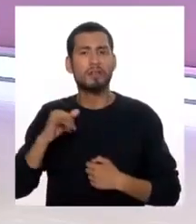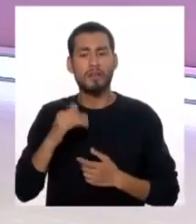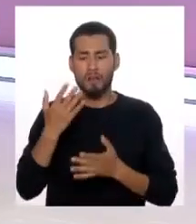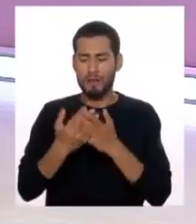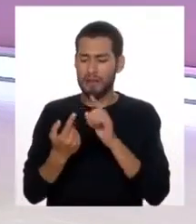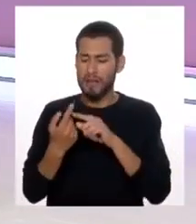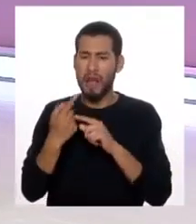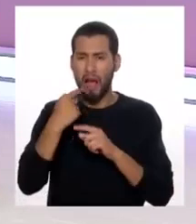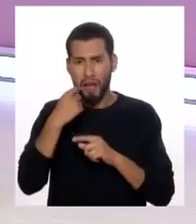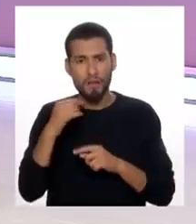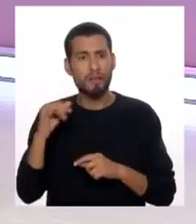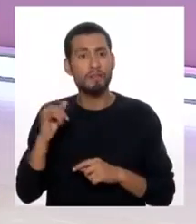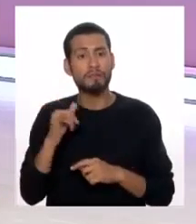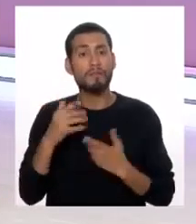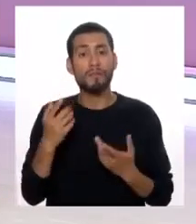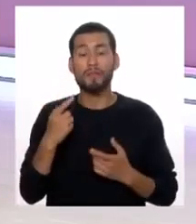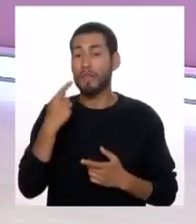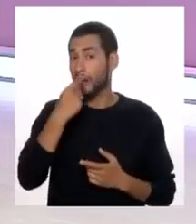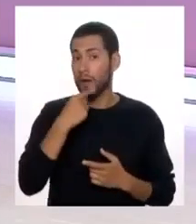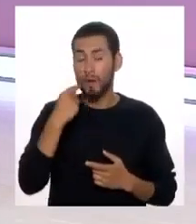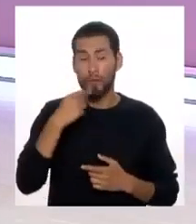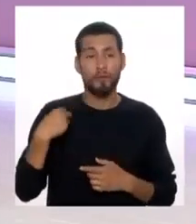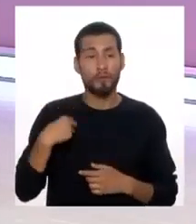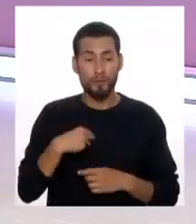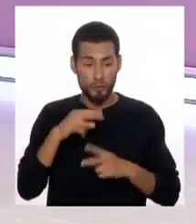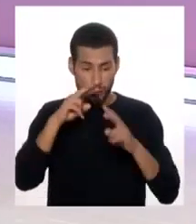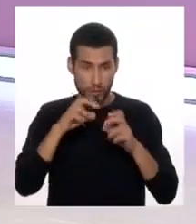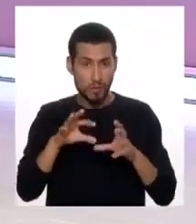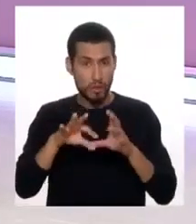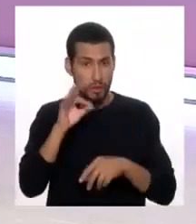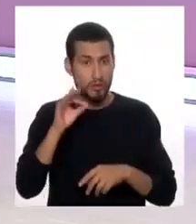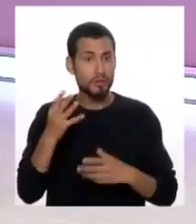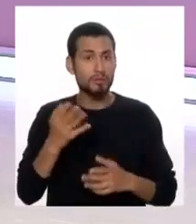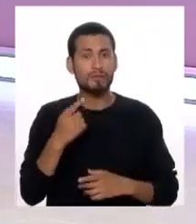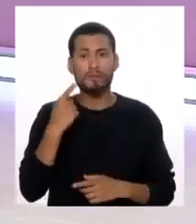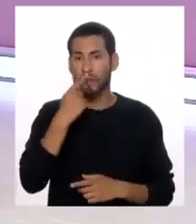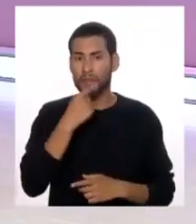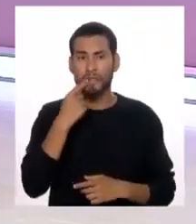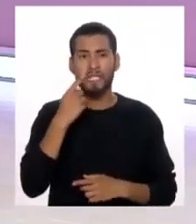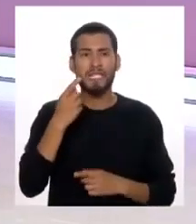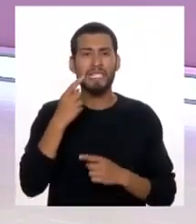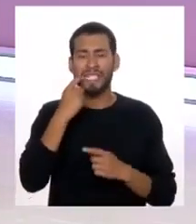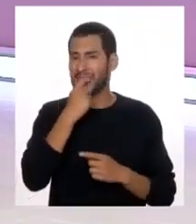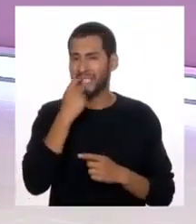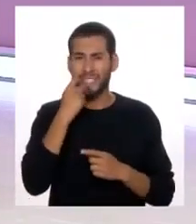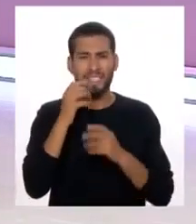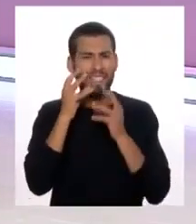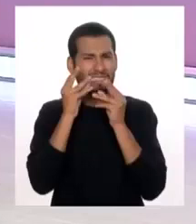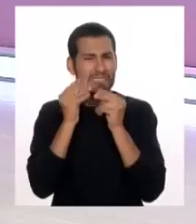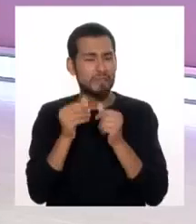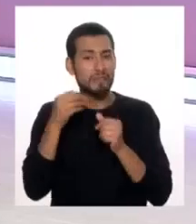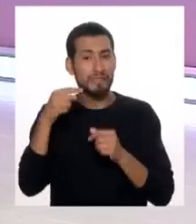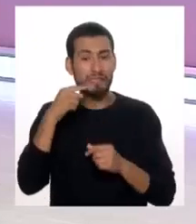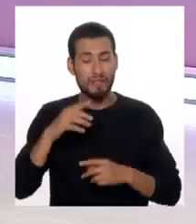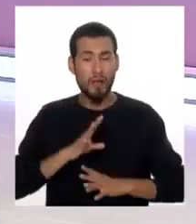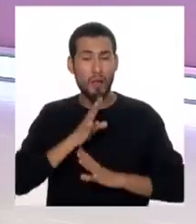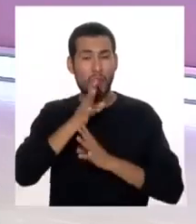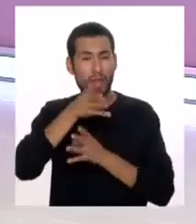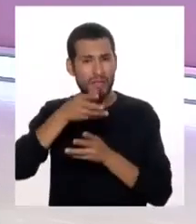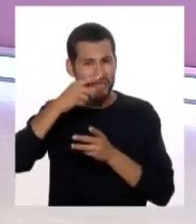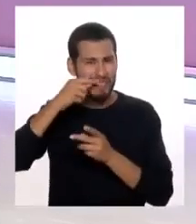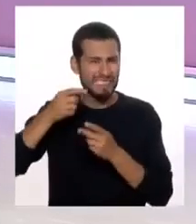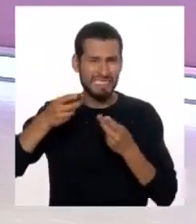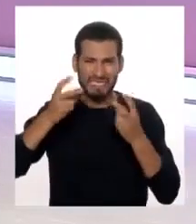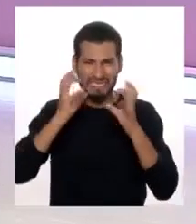vómito y en cavidad oral, nosotros los odontopediatras lo vemos, vemos erosiones, desgastes en los dientes, porque este ácido tiene un pH